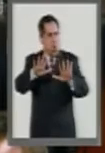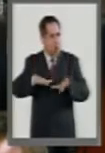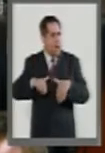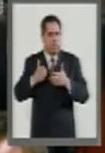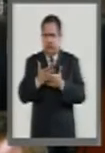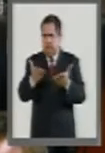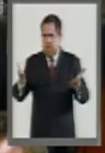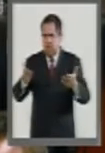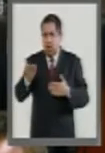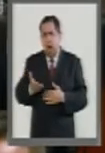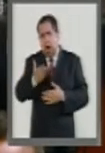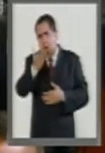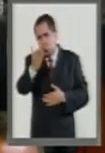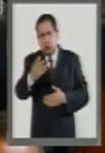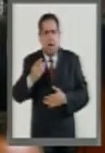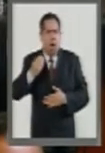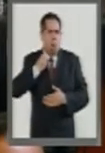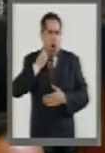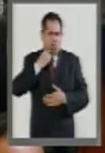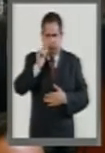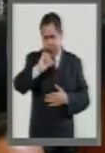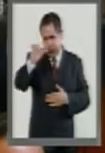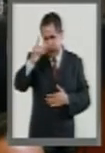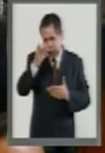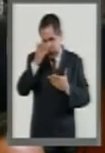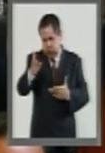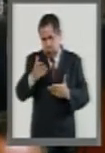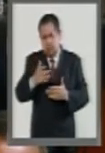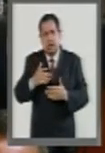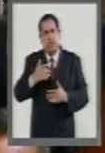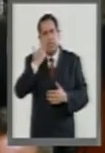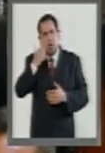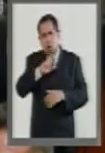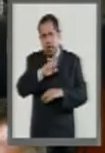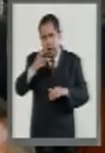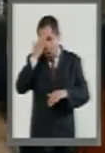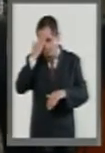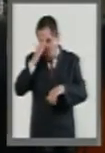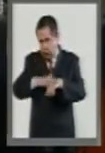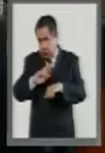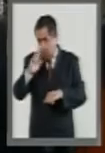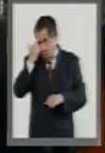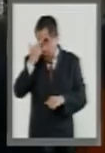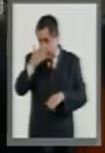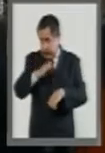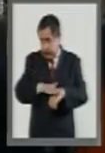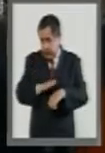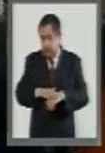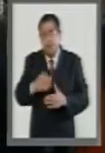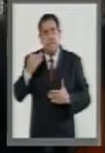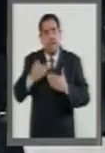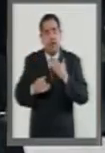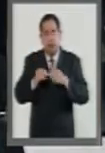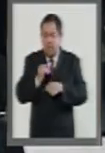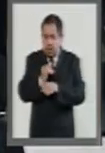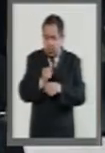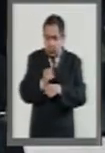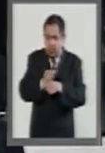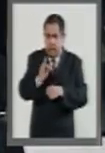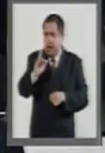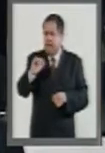a usted como un abogado prestigiado, quiero recordarles que tenemos pendiente la Fiscalía